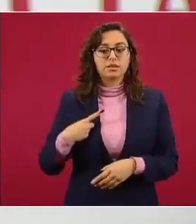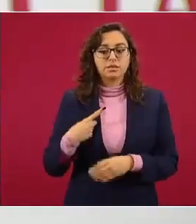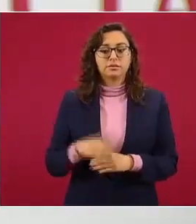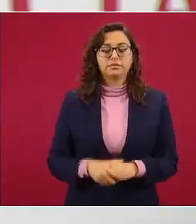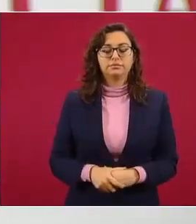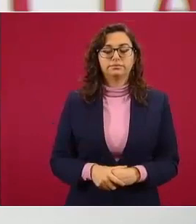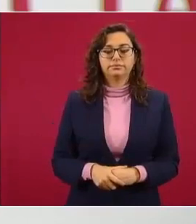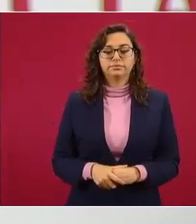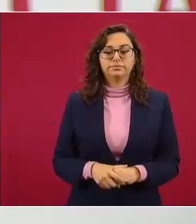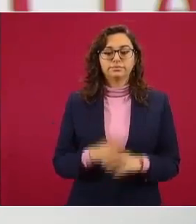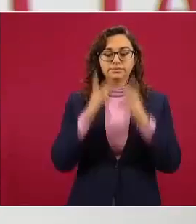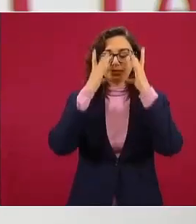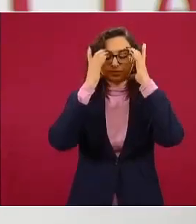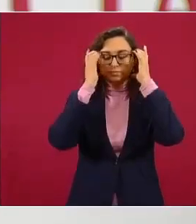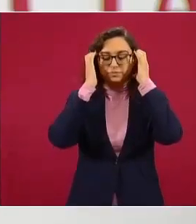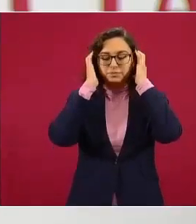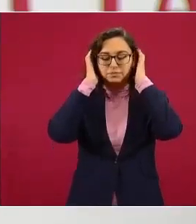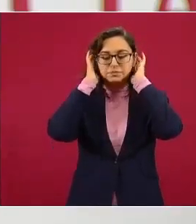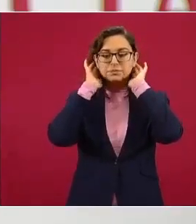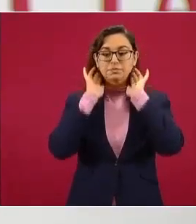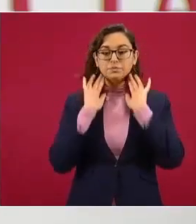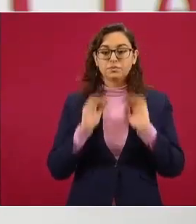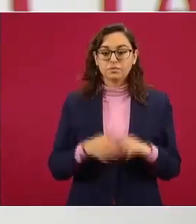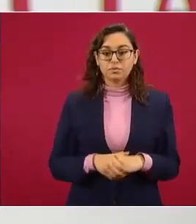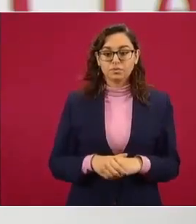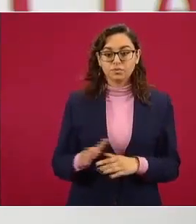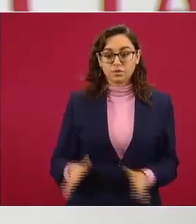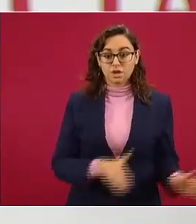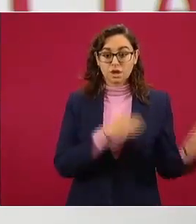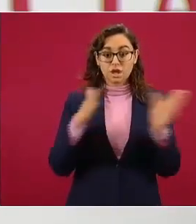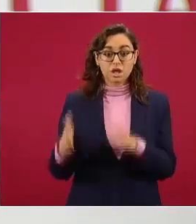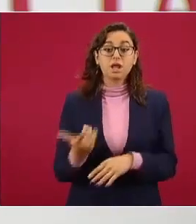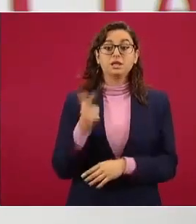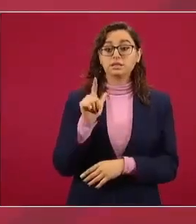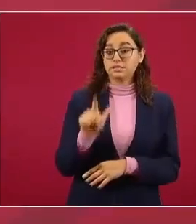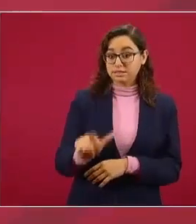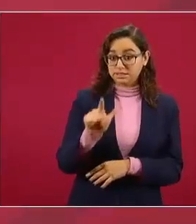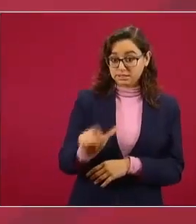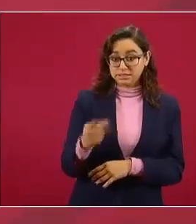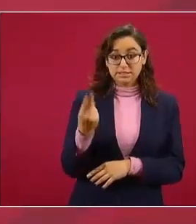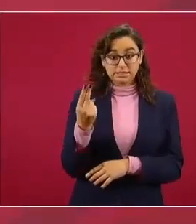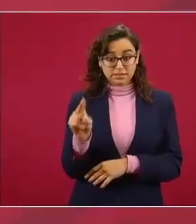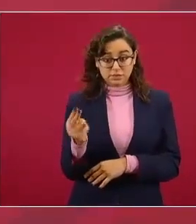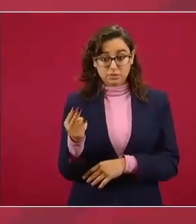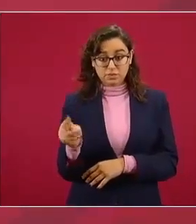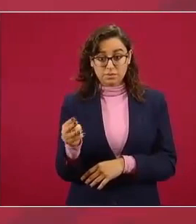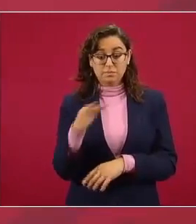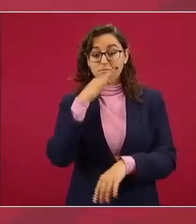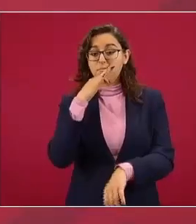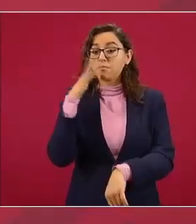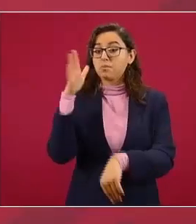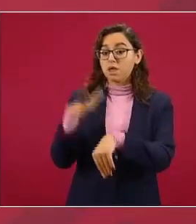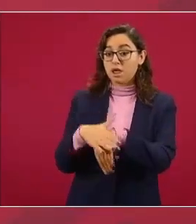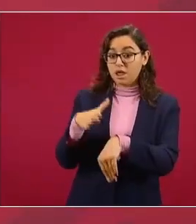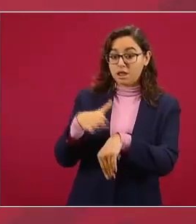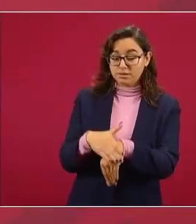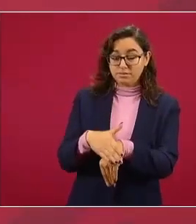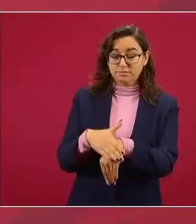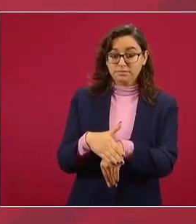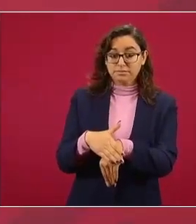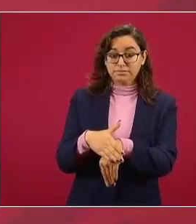Finalmente, el día 17 de noviembre se dio a conocer un comunicado conjunto